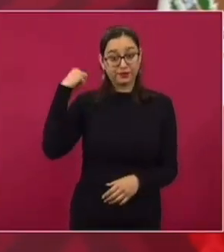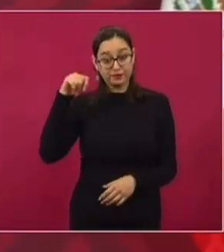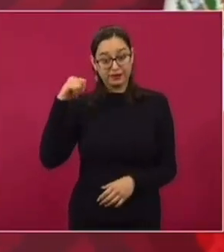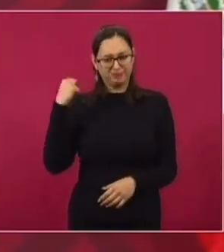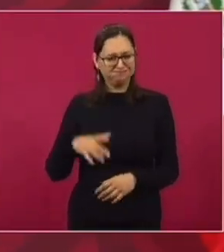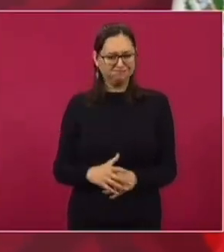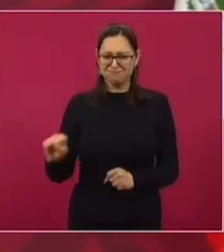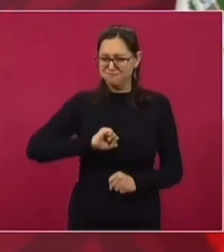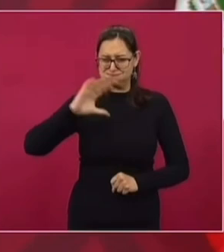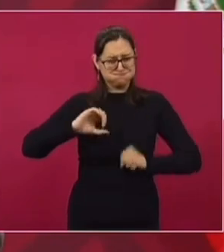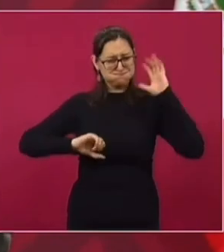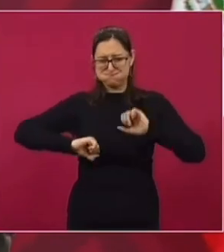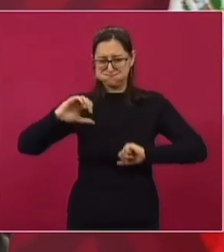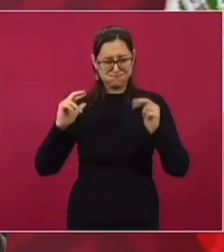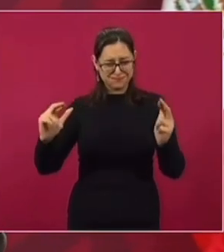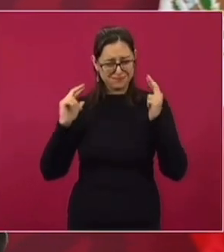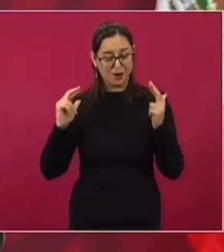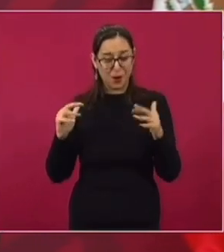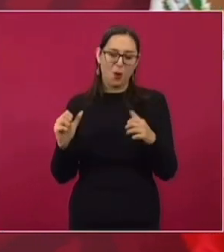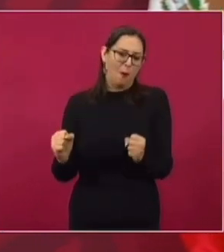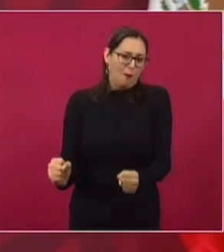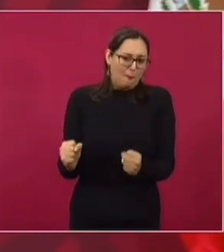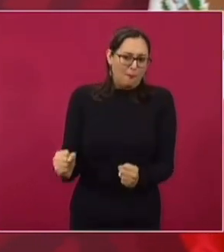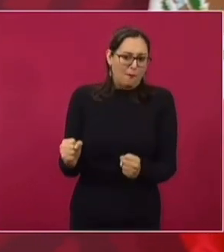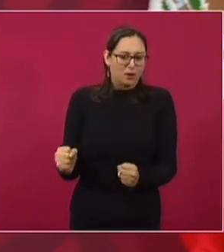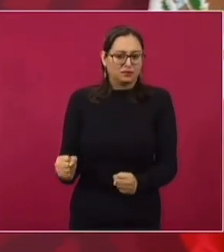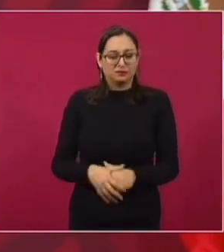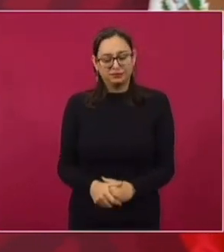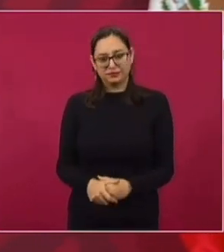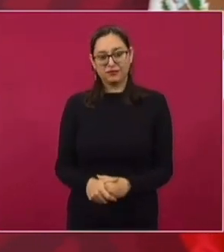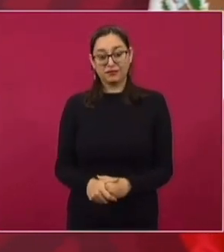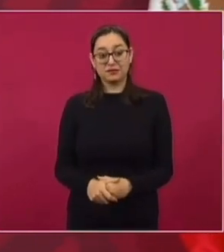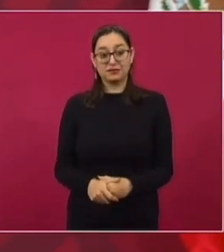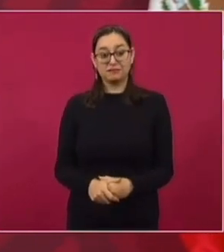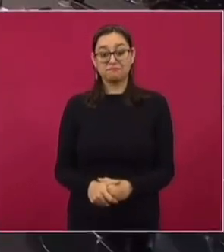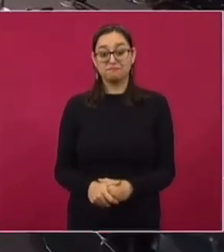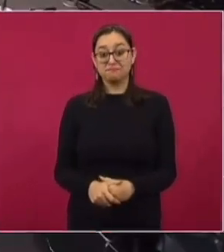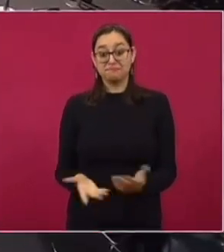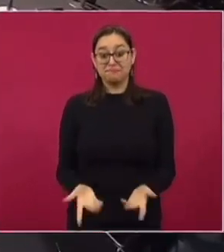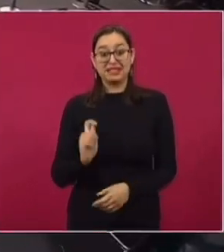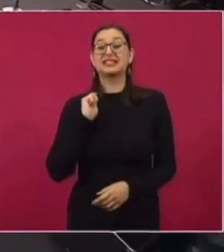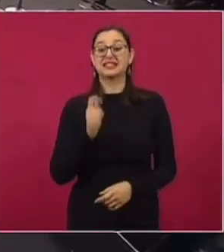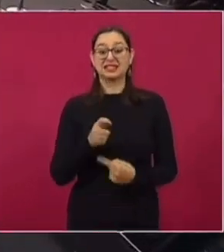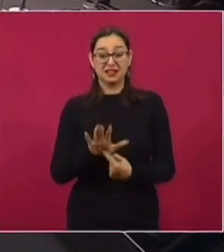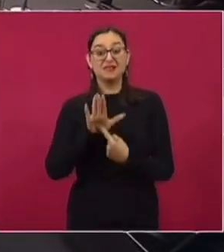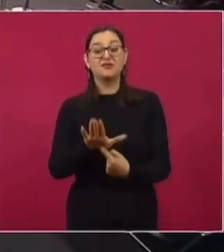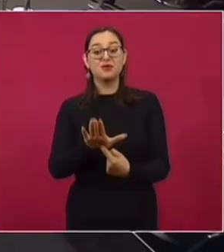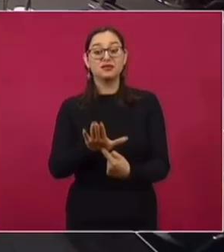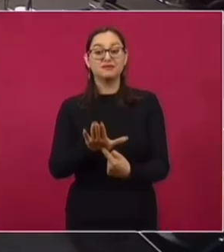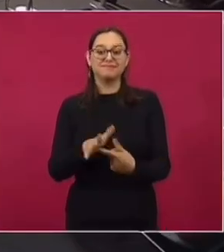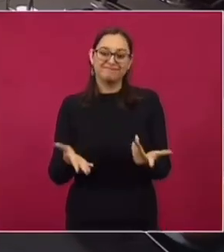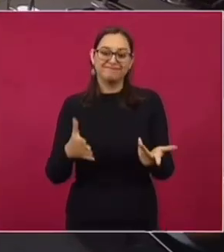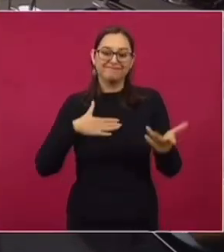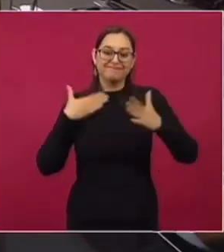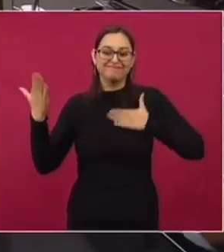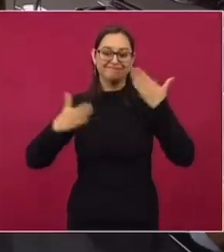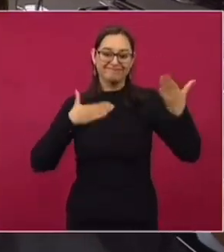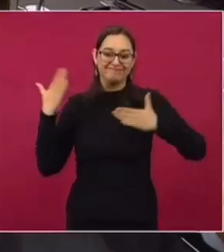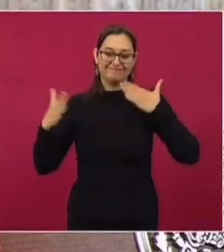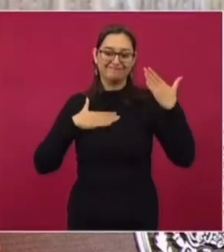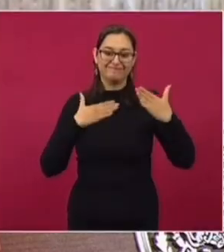no los cohetes estaban, pero como nunca. Esa es una muestra de la alegría.